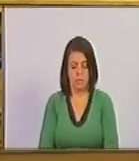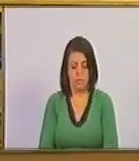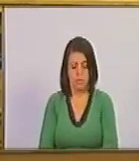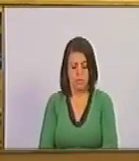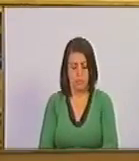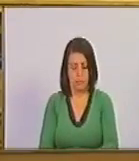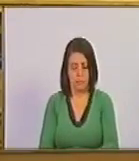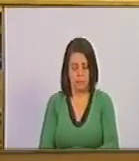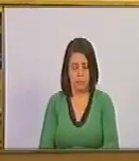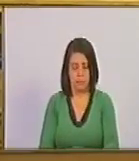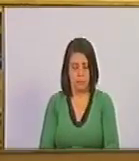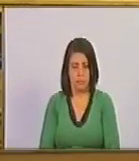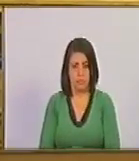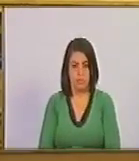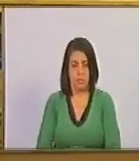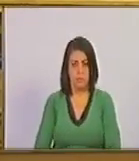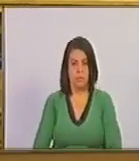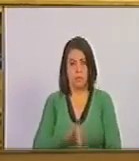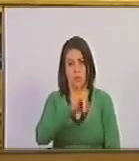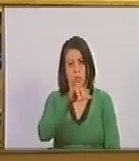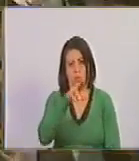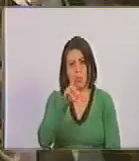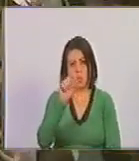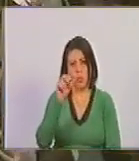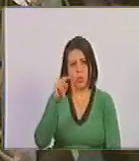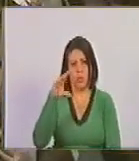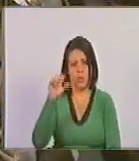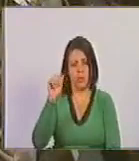Dejo en derecha el palabra al diputado Juan Carlos Alemán Pérez.